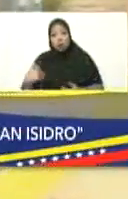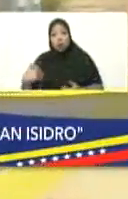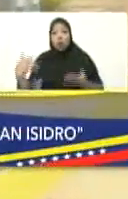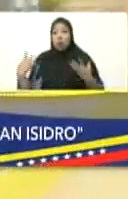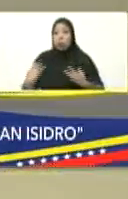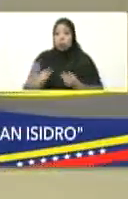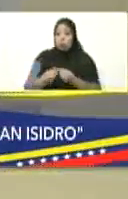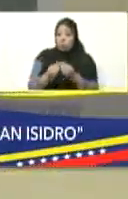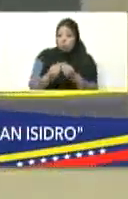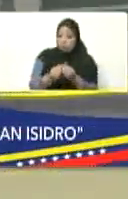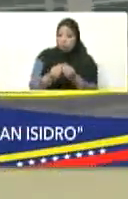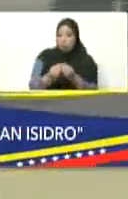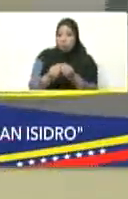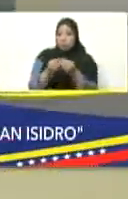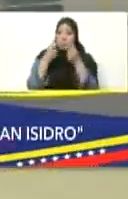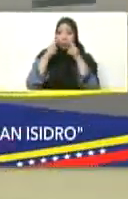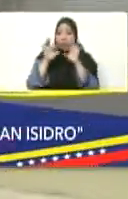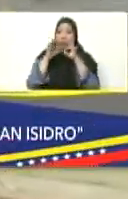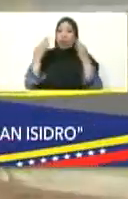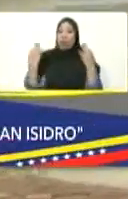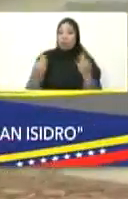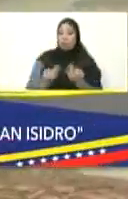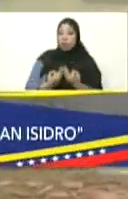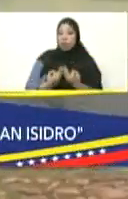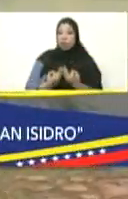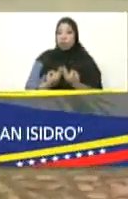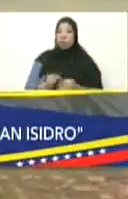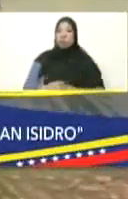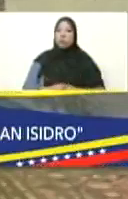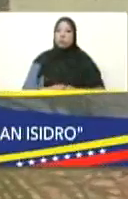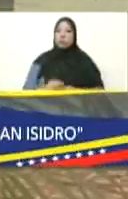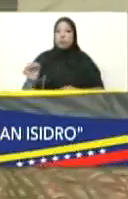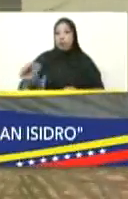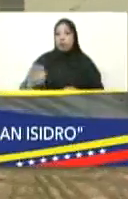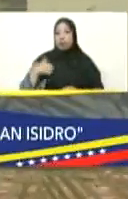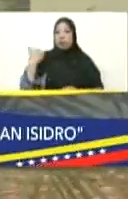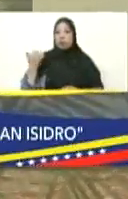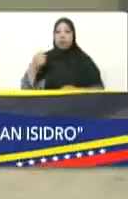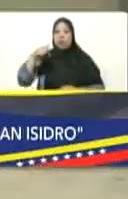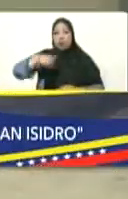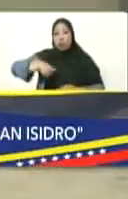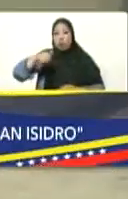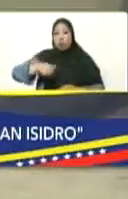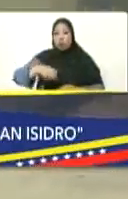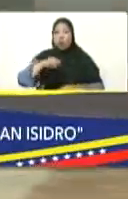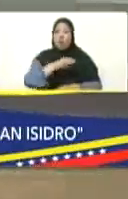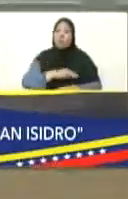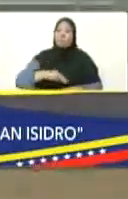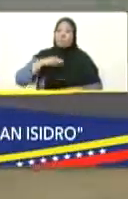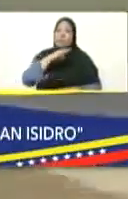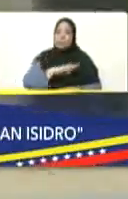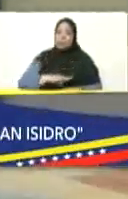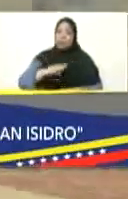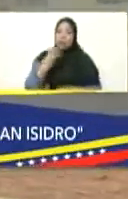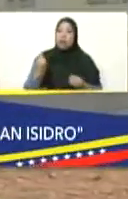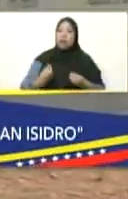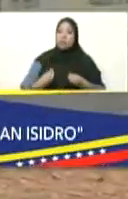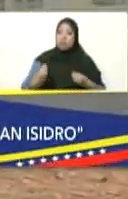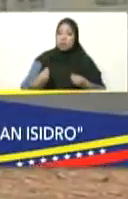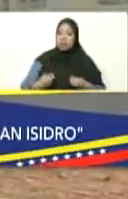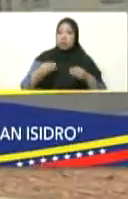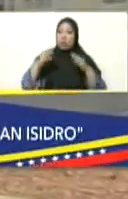me acompañe a una de las familias que va a ser beneficiaria el día de hoy de la gran misión Vivienda